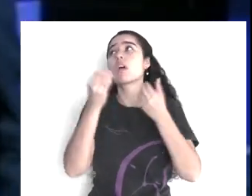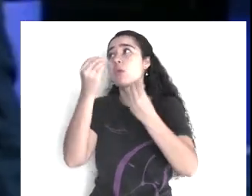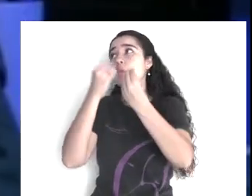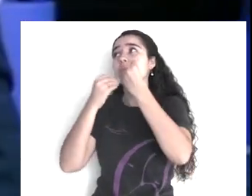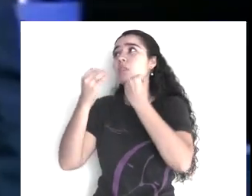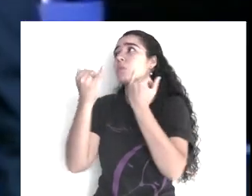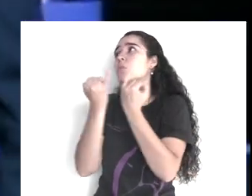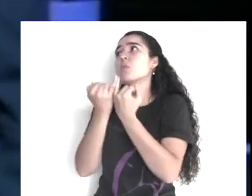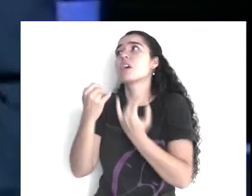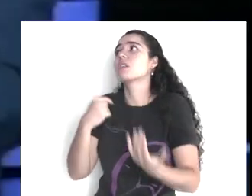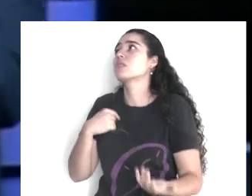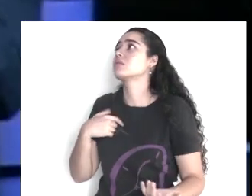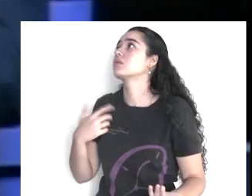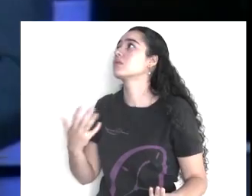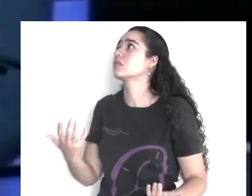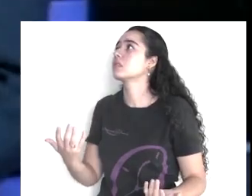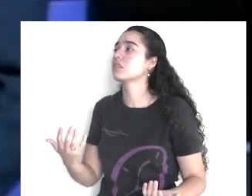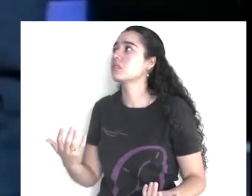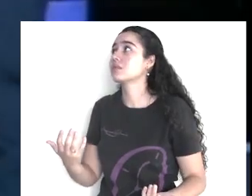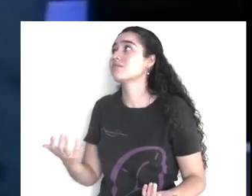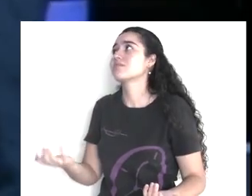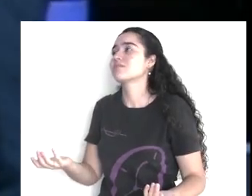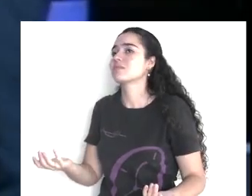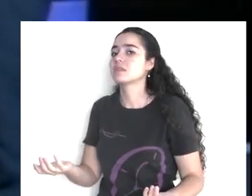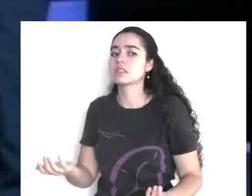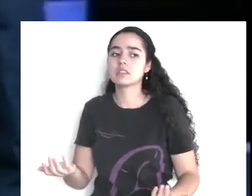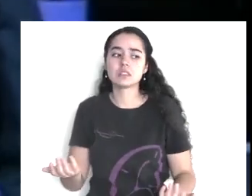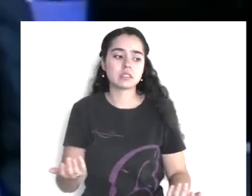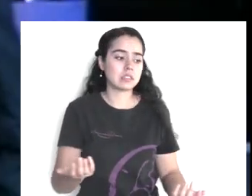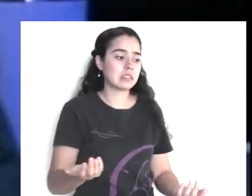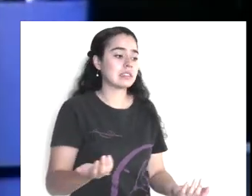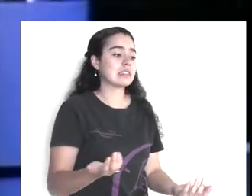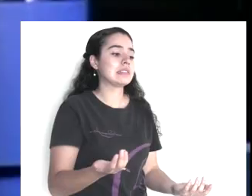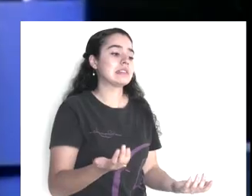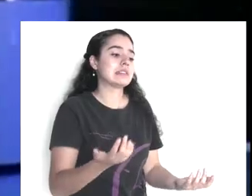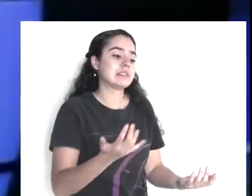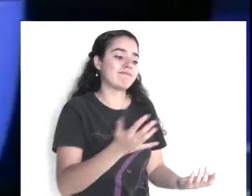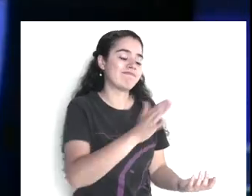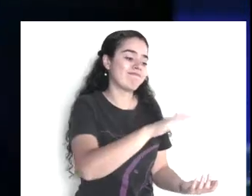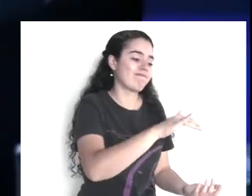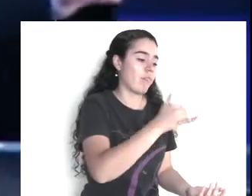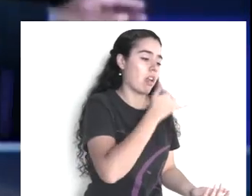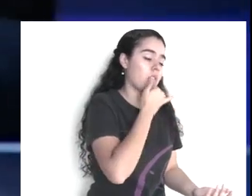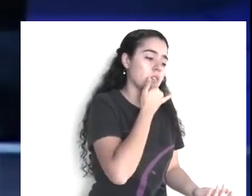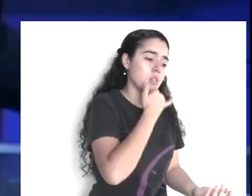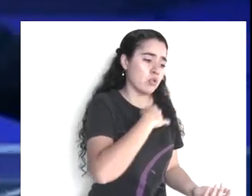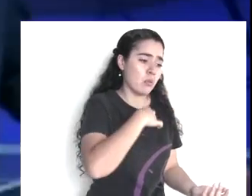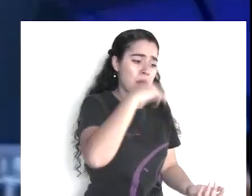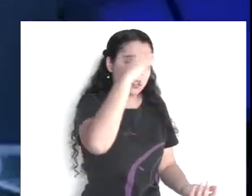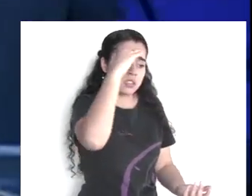y el otro, cuando más se quedó así, mira la cámara, y nomás le hace, y se da la vuelta,